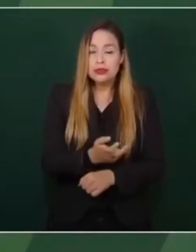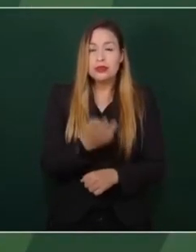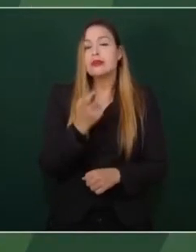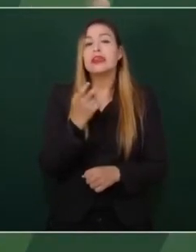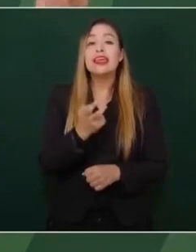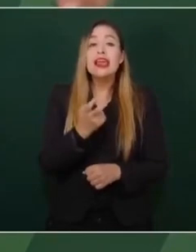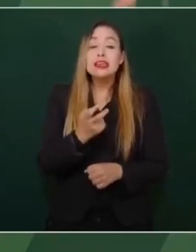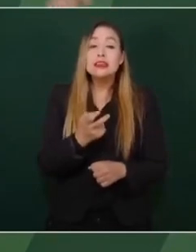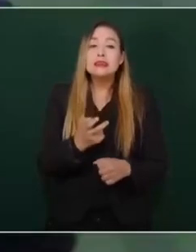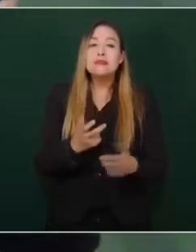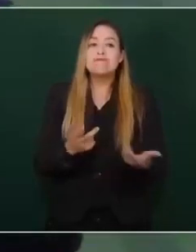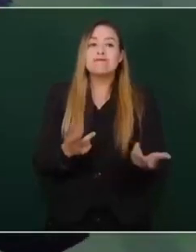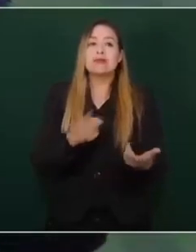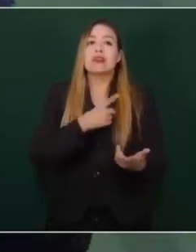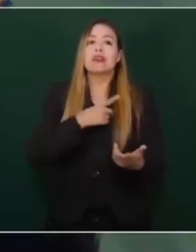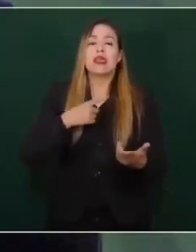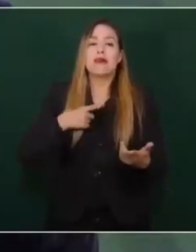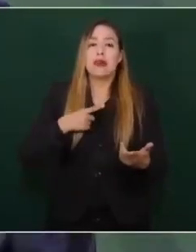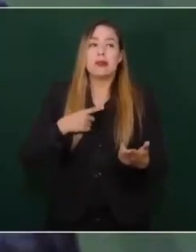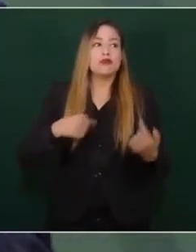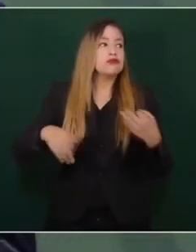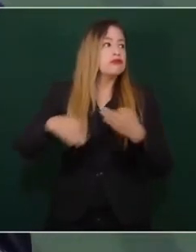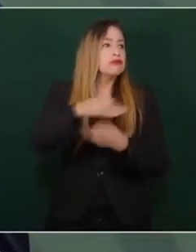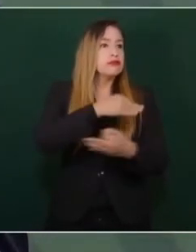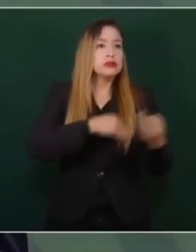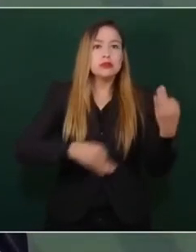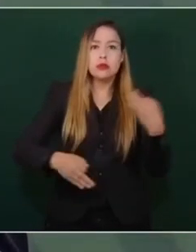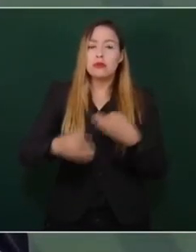se debata, eso sí,